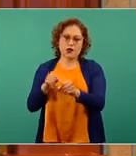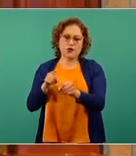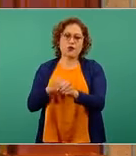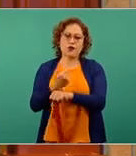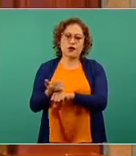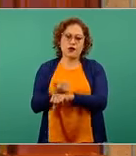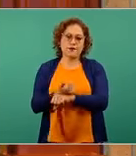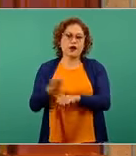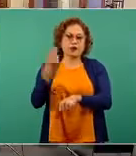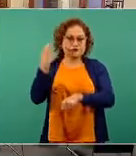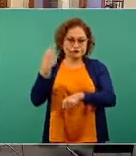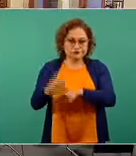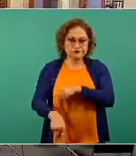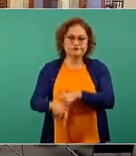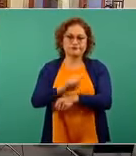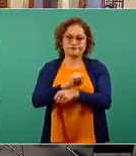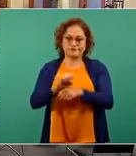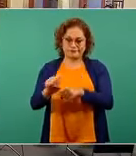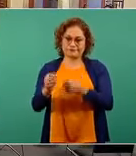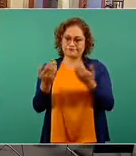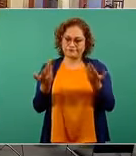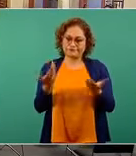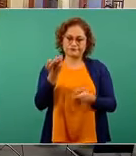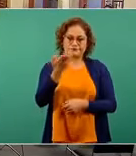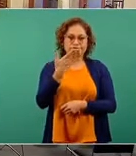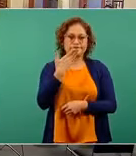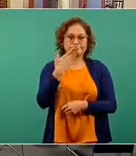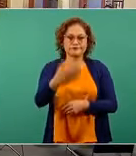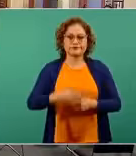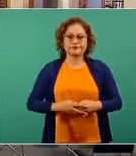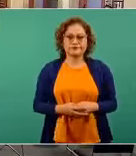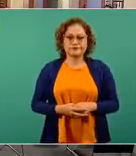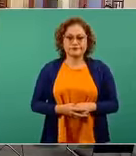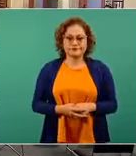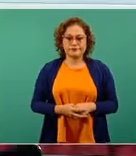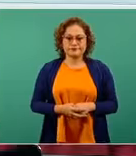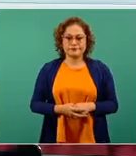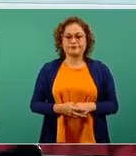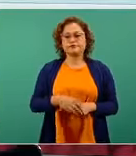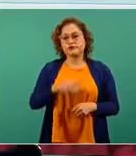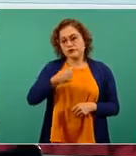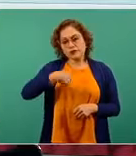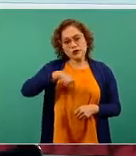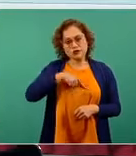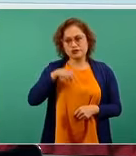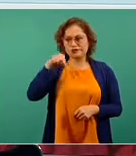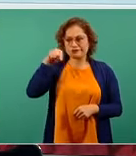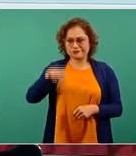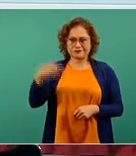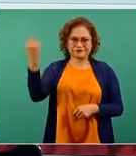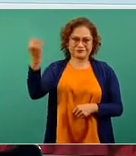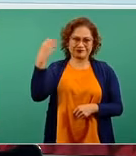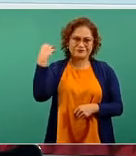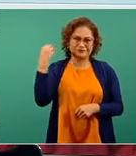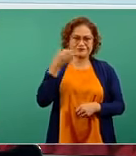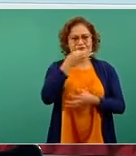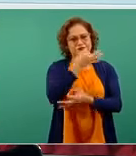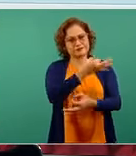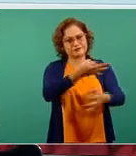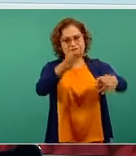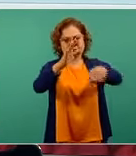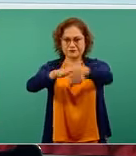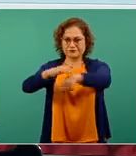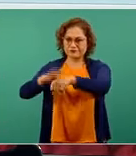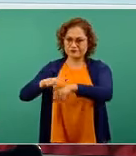evidencia la disminución del riesgo. En este punto obviamente hacemos siempre un llamado a la población, sobre todo aquella que